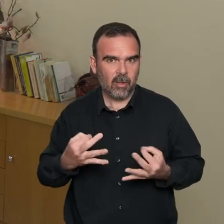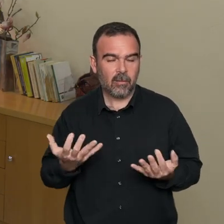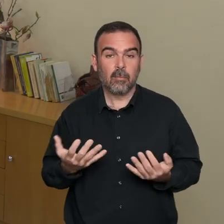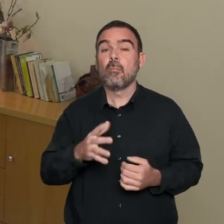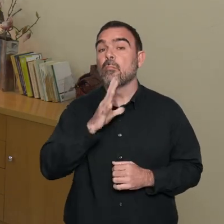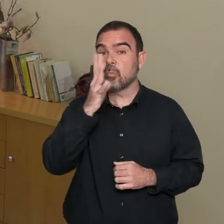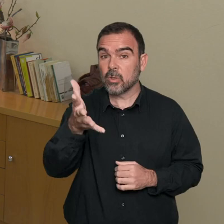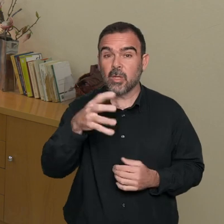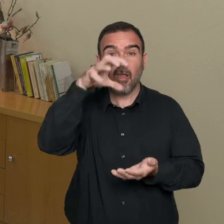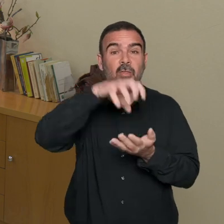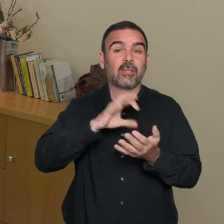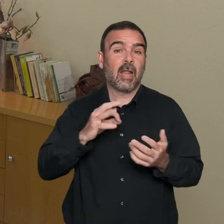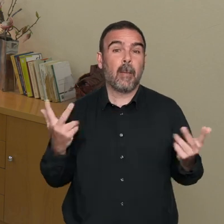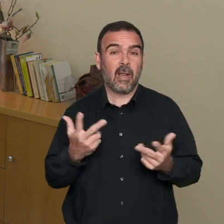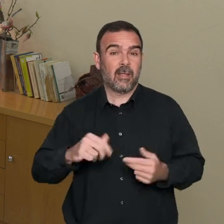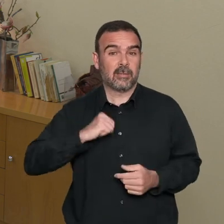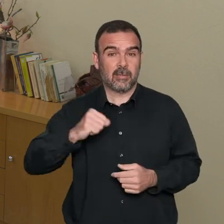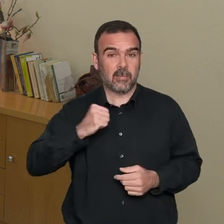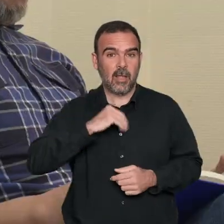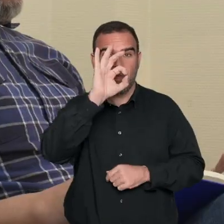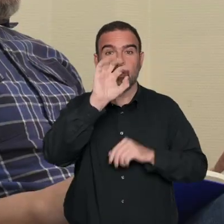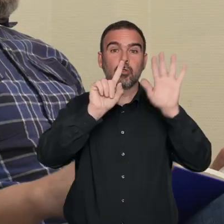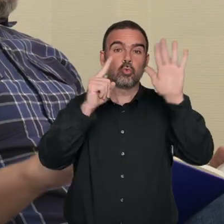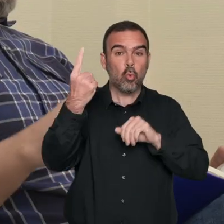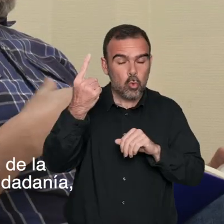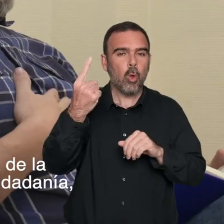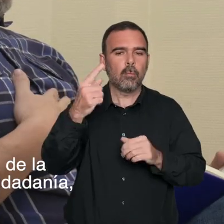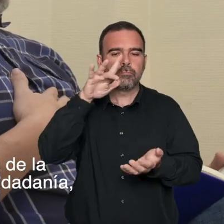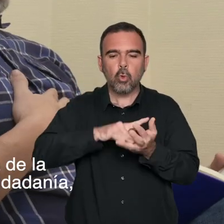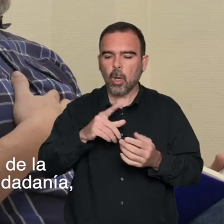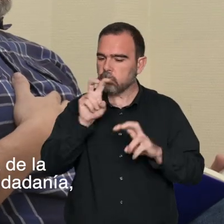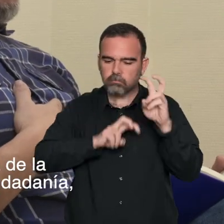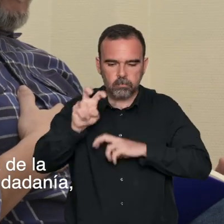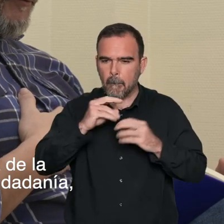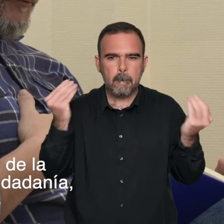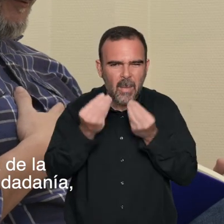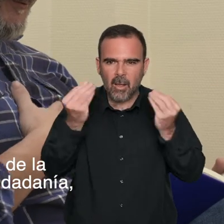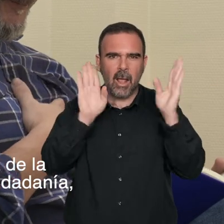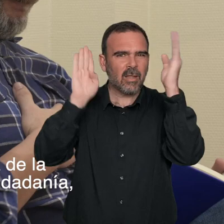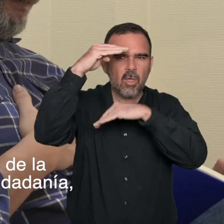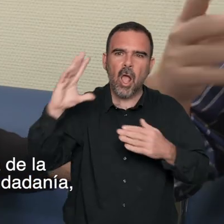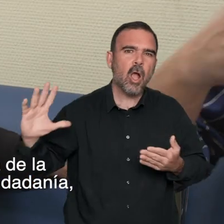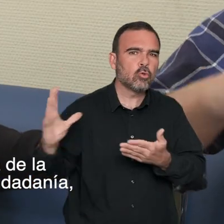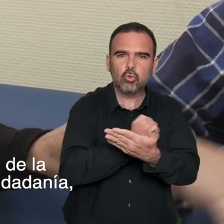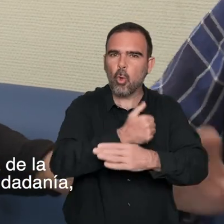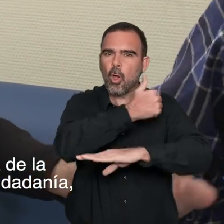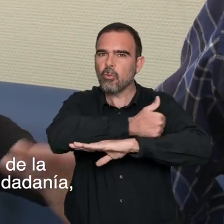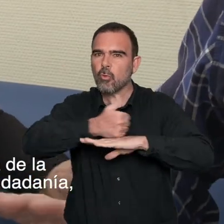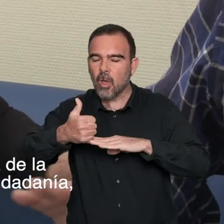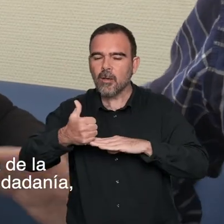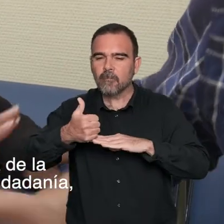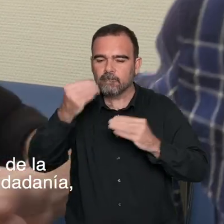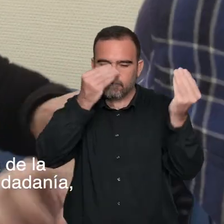Por eso, el Centro de Emergencias Sanitarias 061, en su constante vocación de mejora de la asistencia en